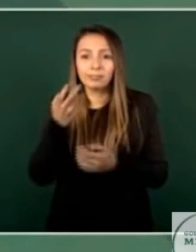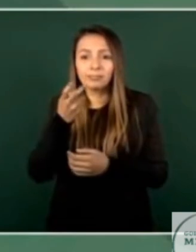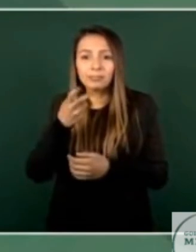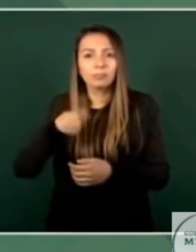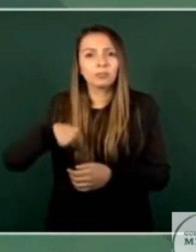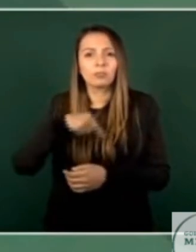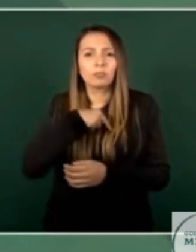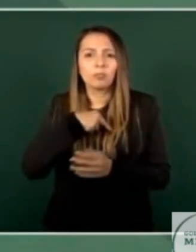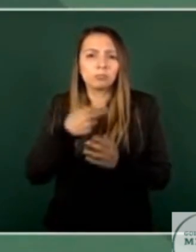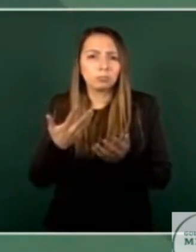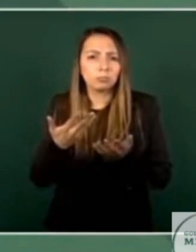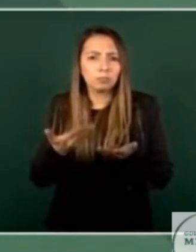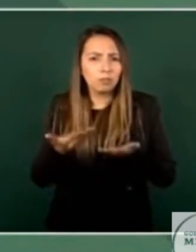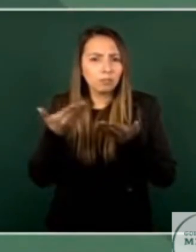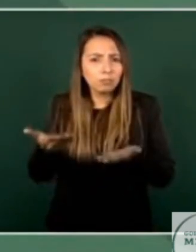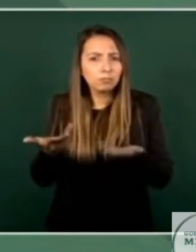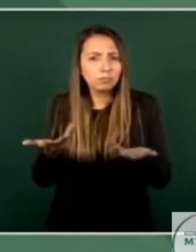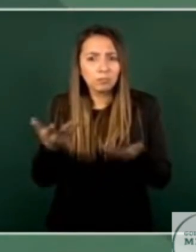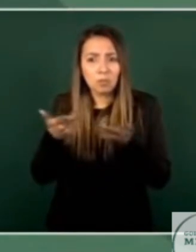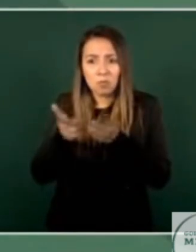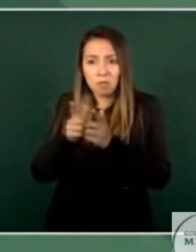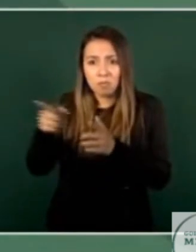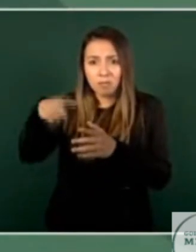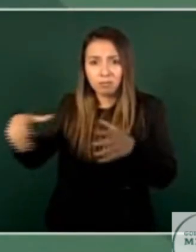planteando es que esos grupos